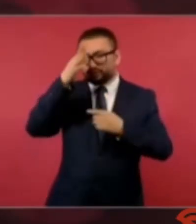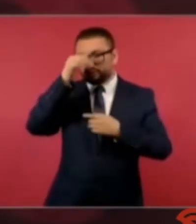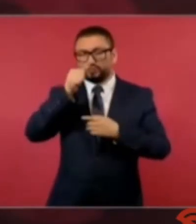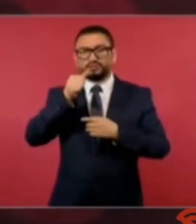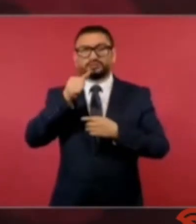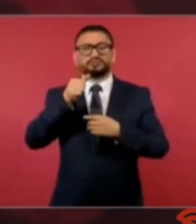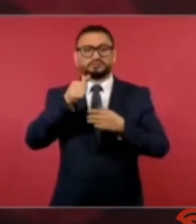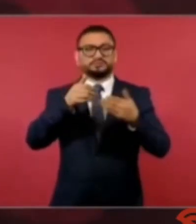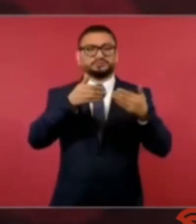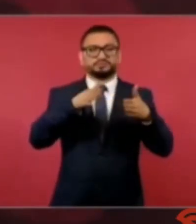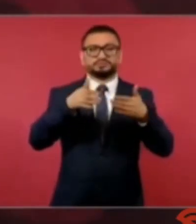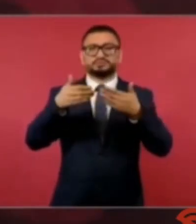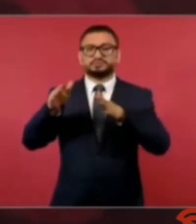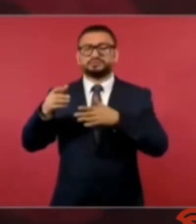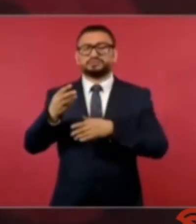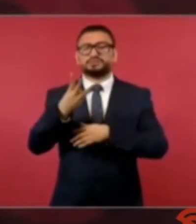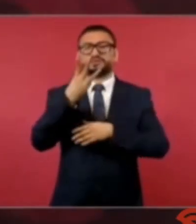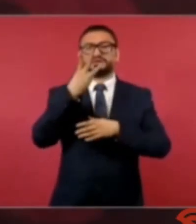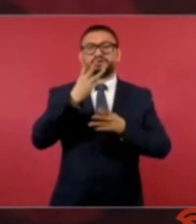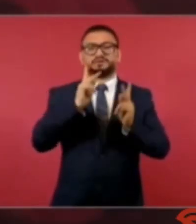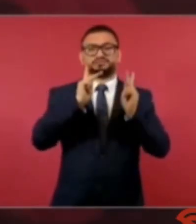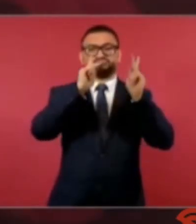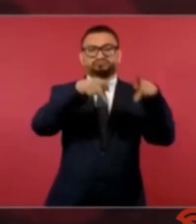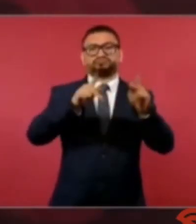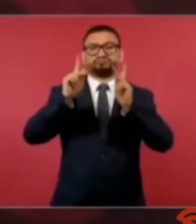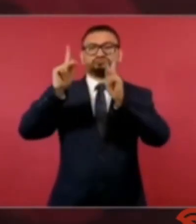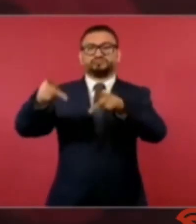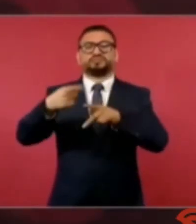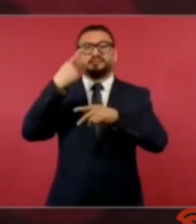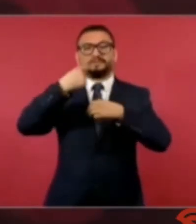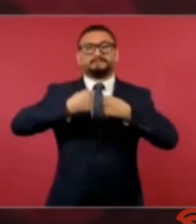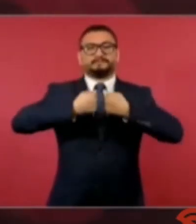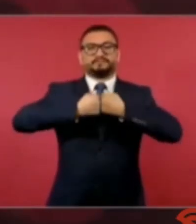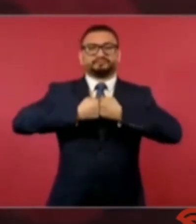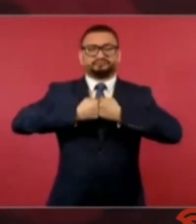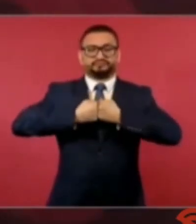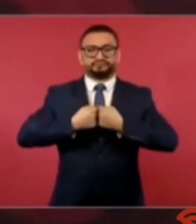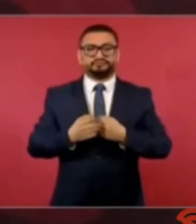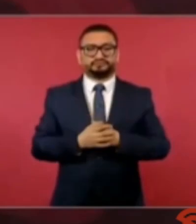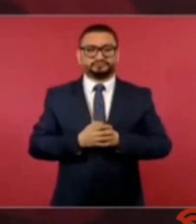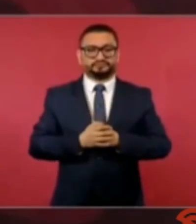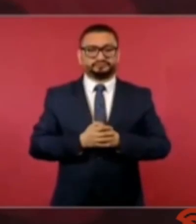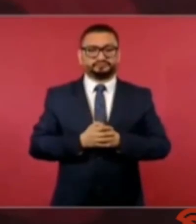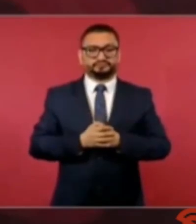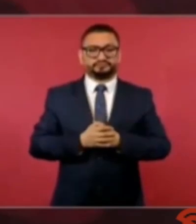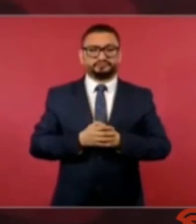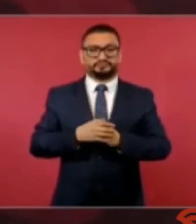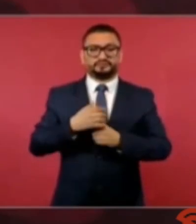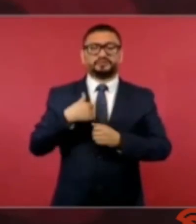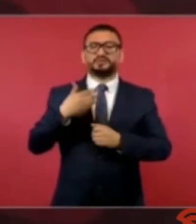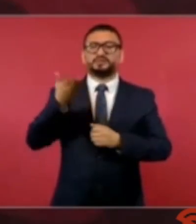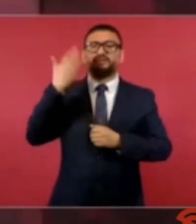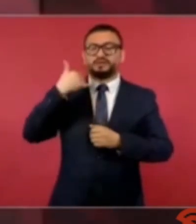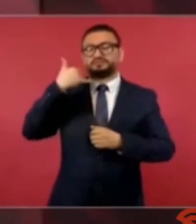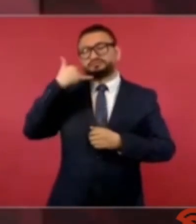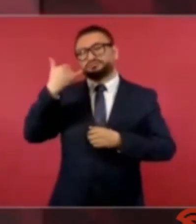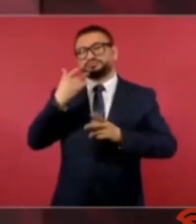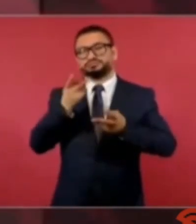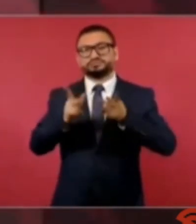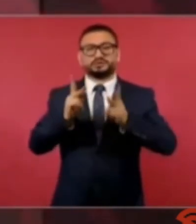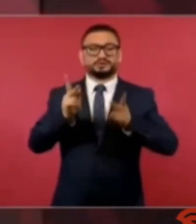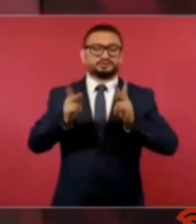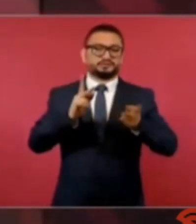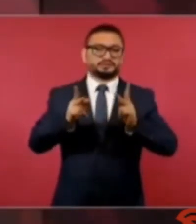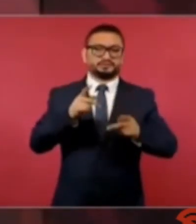nuevos puentes fronterizos. Le comenté por teléfono. Entre